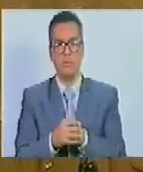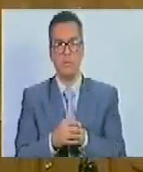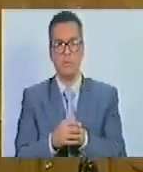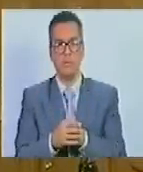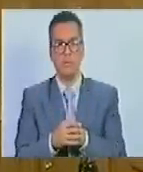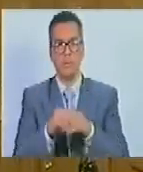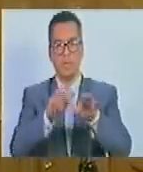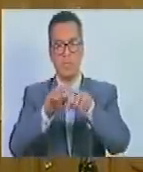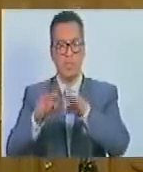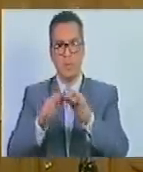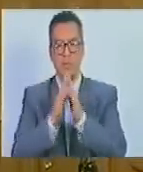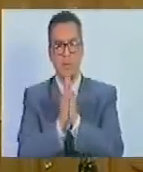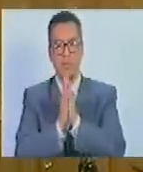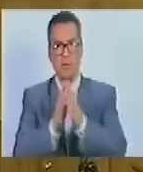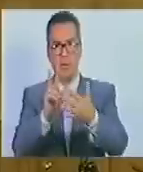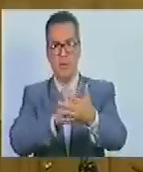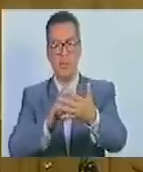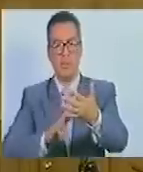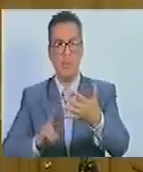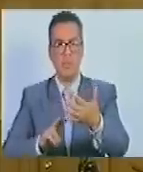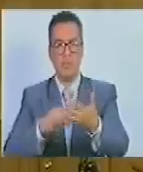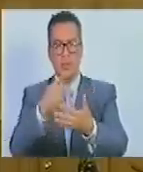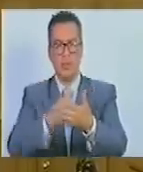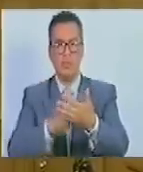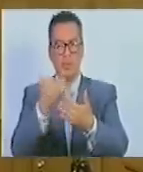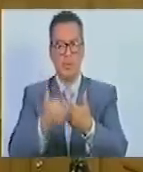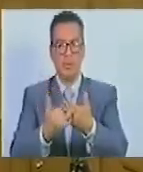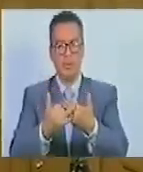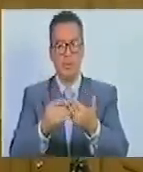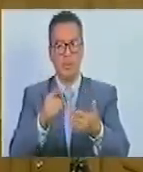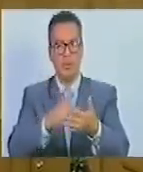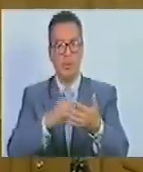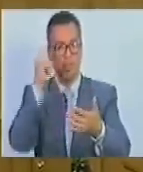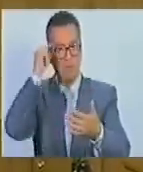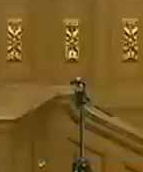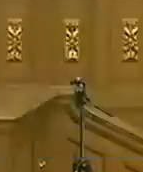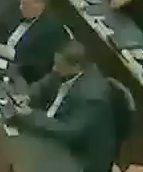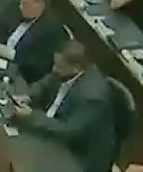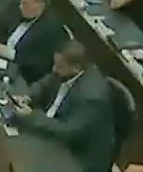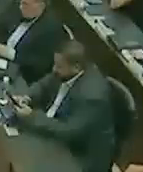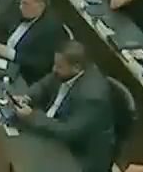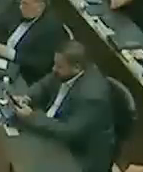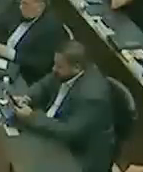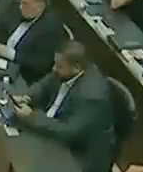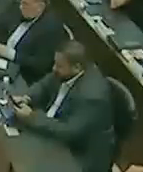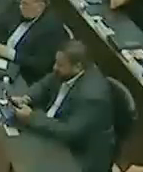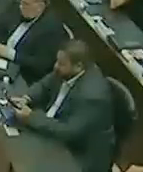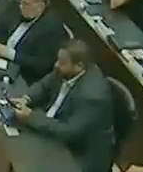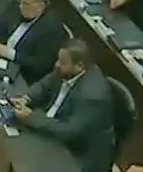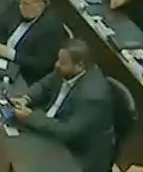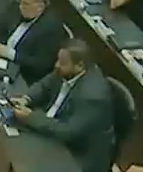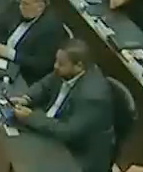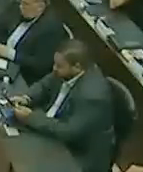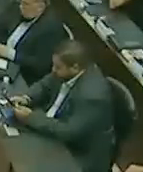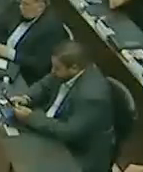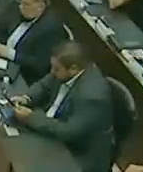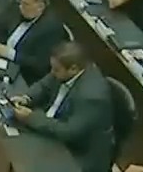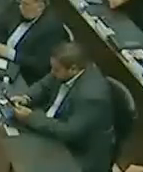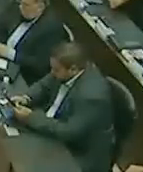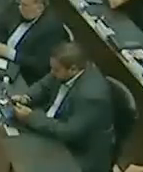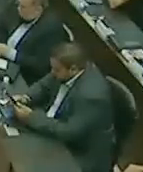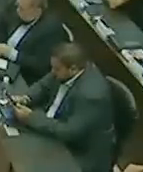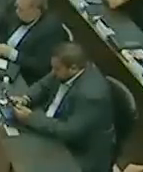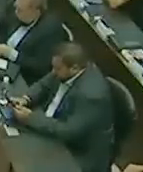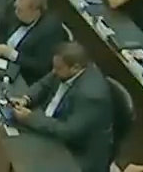Ciudadana Secretaria, si no se da lectura a la propuesta del orden del día de hoy. Punto número 1, proyecto de